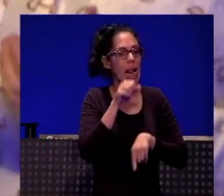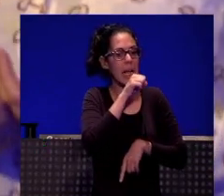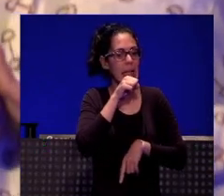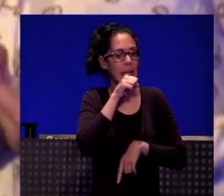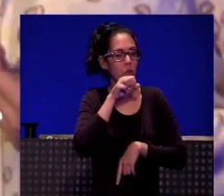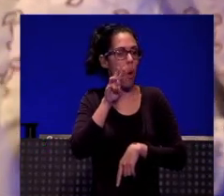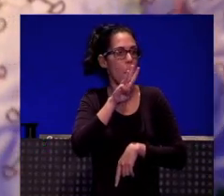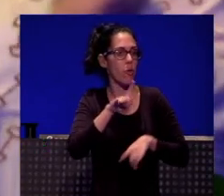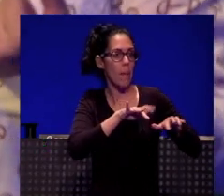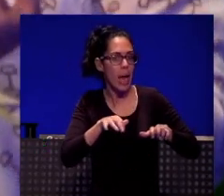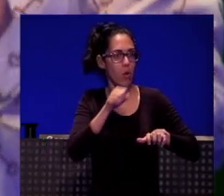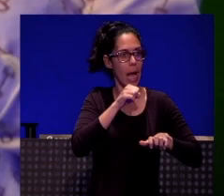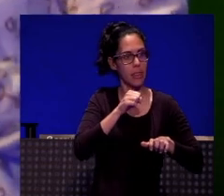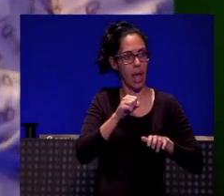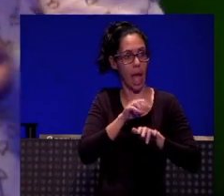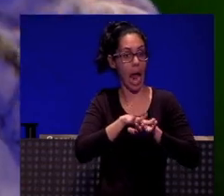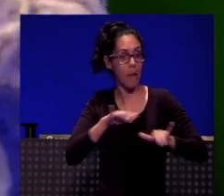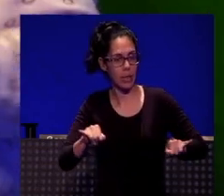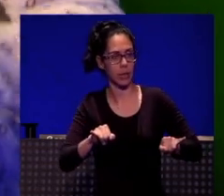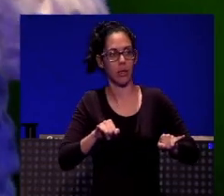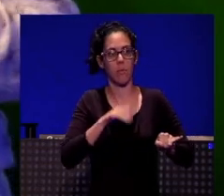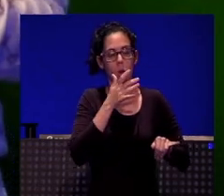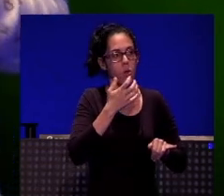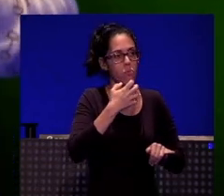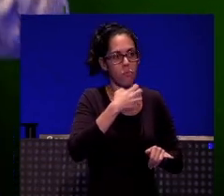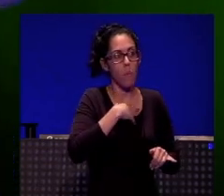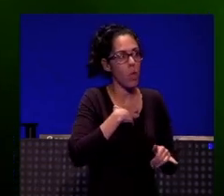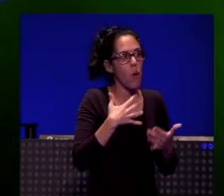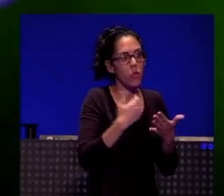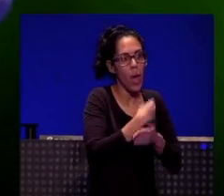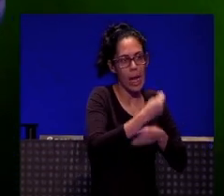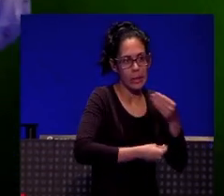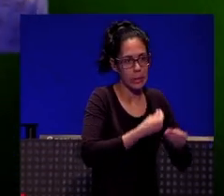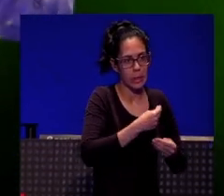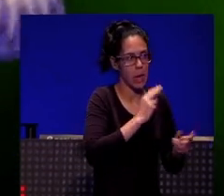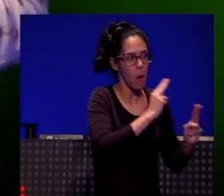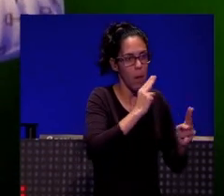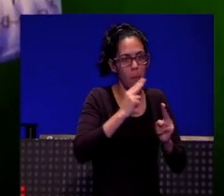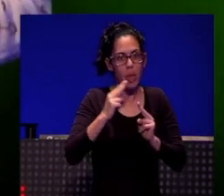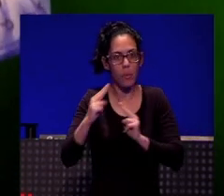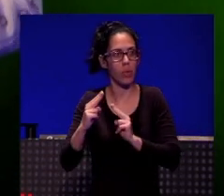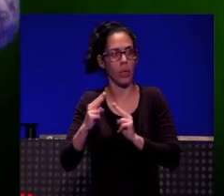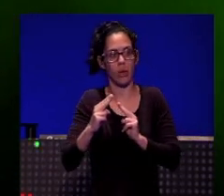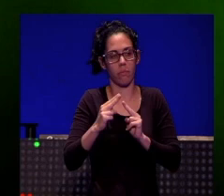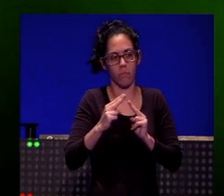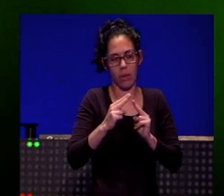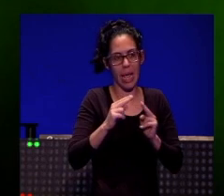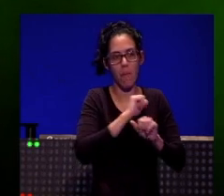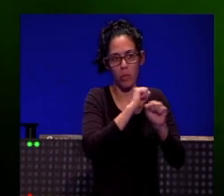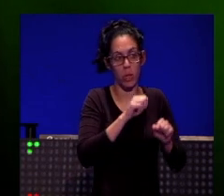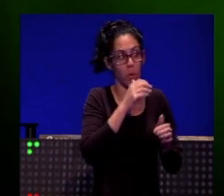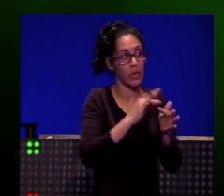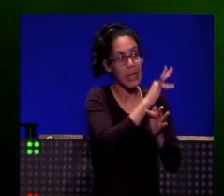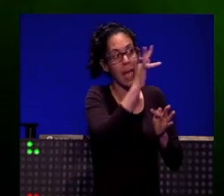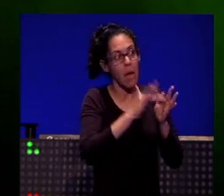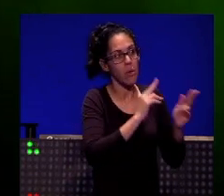Nos gustaría también responder mucho más pero es que si te pones a responder te tirarías solo respondiendo todo el tiempo, ¿no? y hay